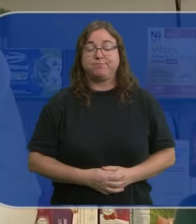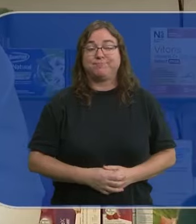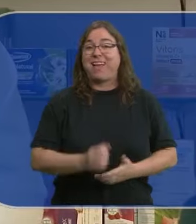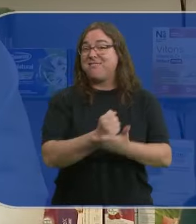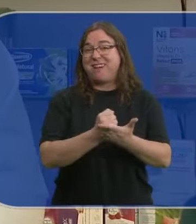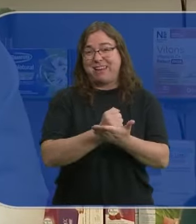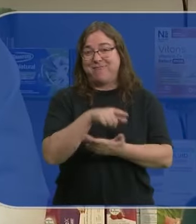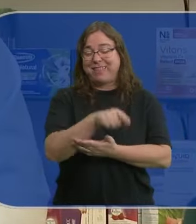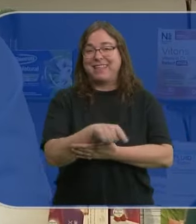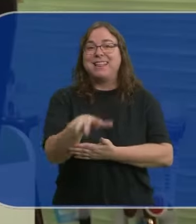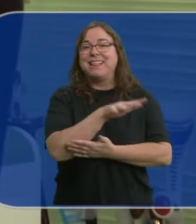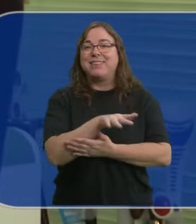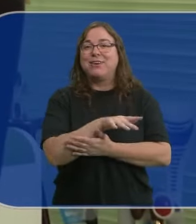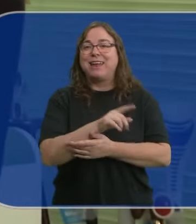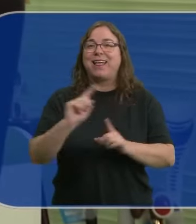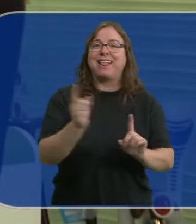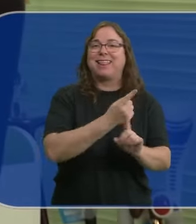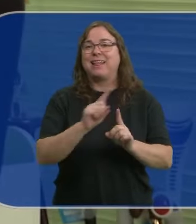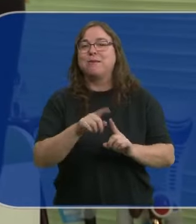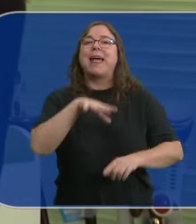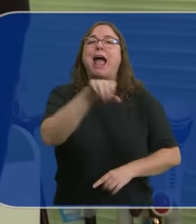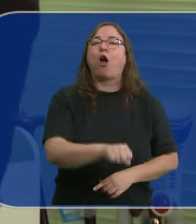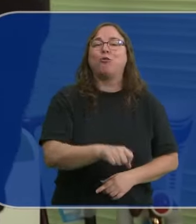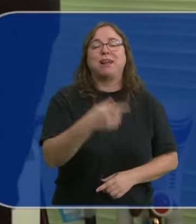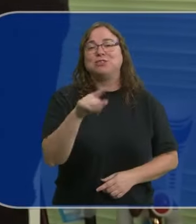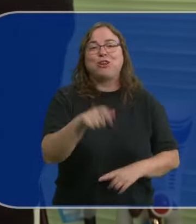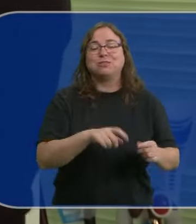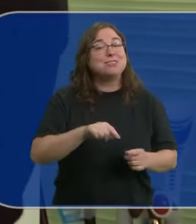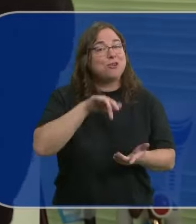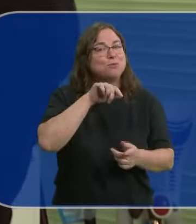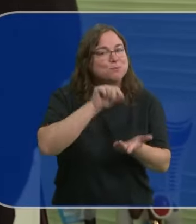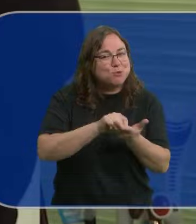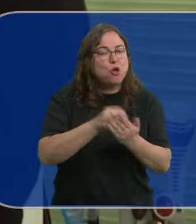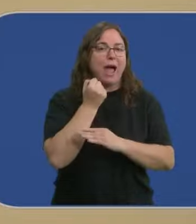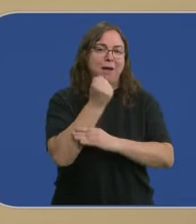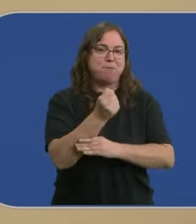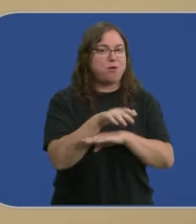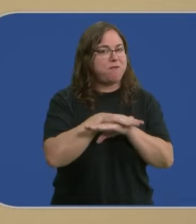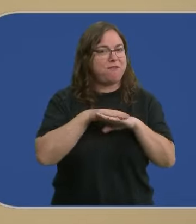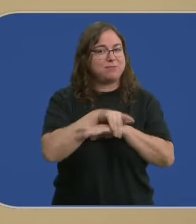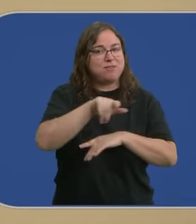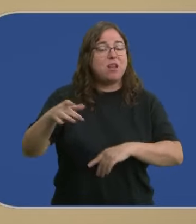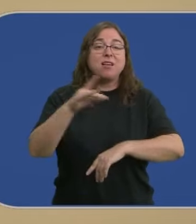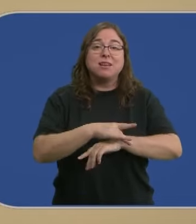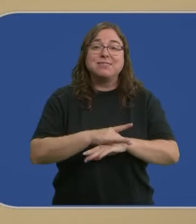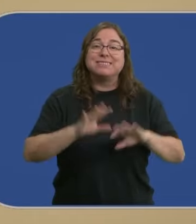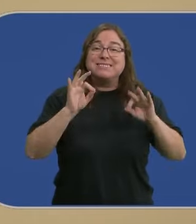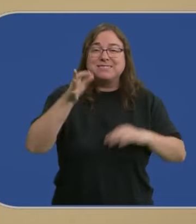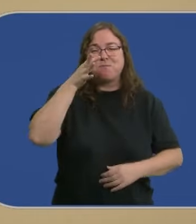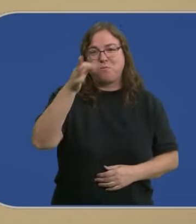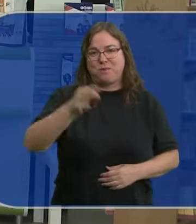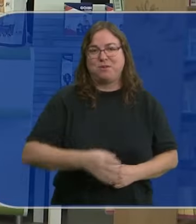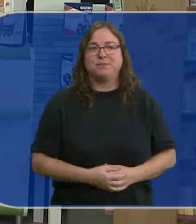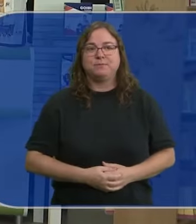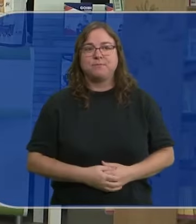La farmacia no es un sitio de tránsito para comprar medicamentos, es un punto de apoyo esencial para los enfermos, sobre todo en las